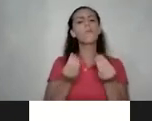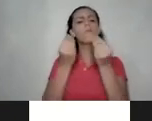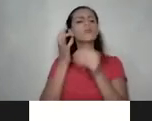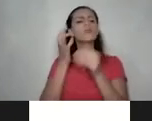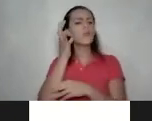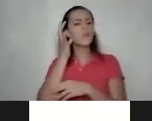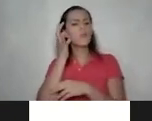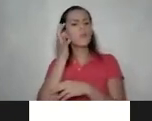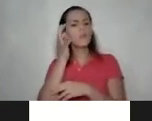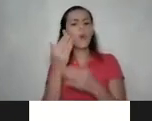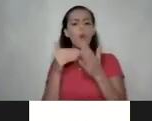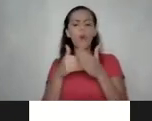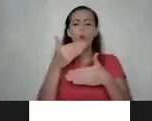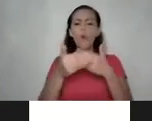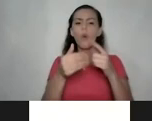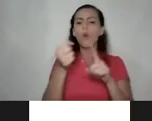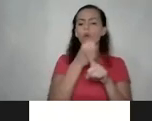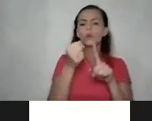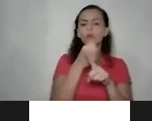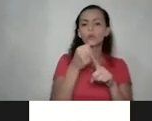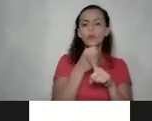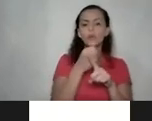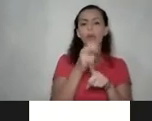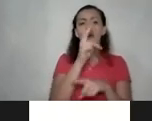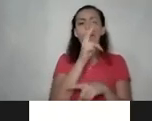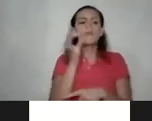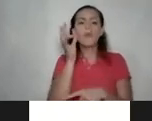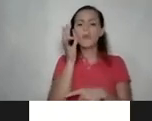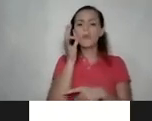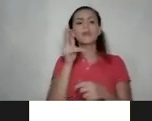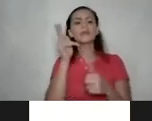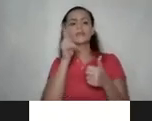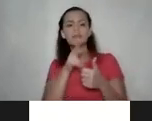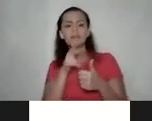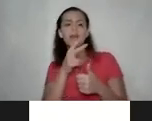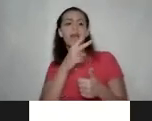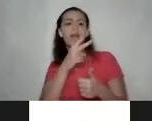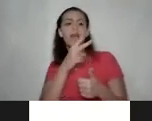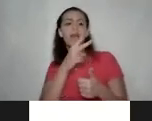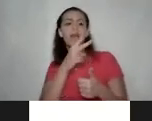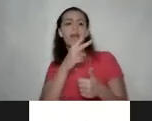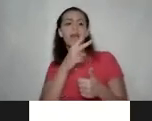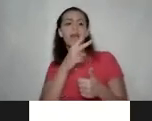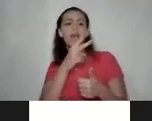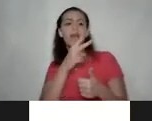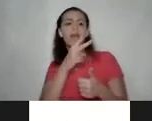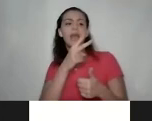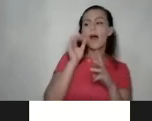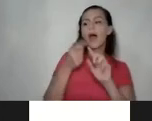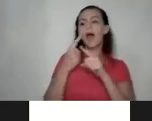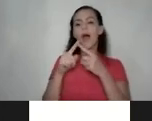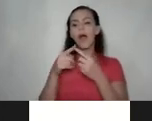mismas mujeres? sean chistes jefaturas madres hermanas amigas entre otras Bueno